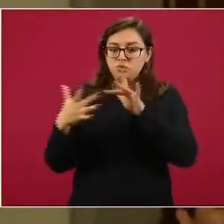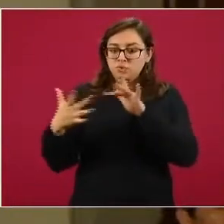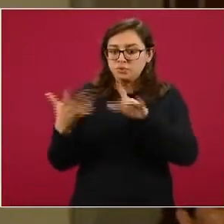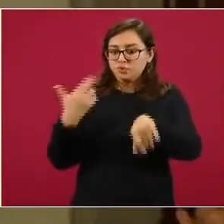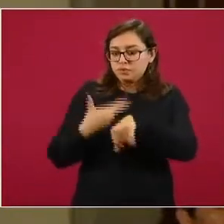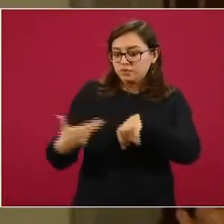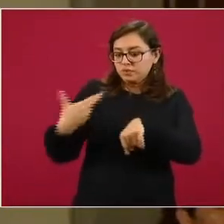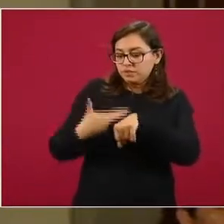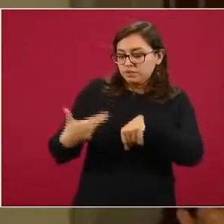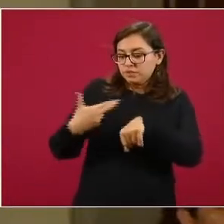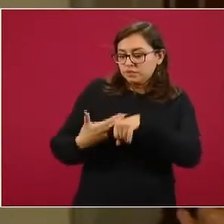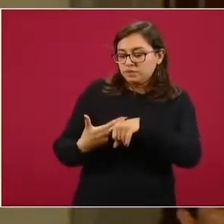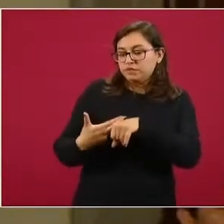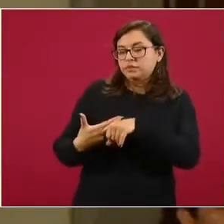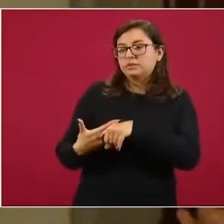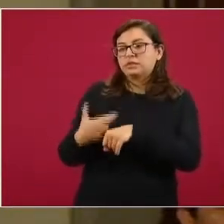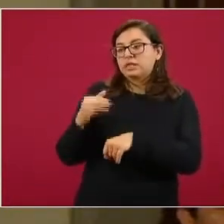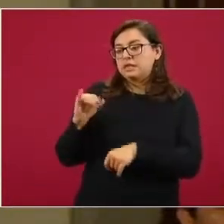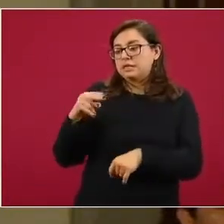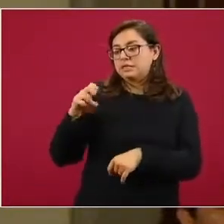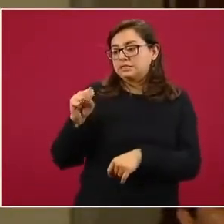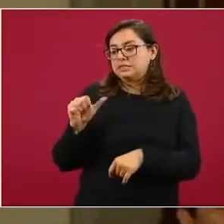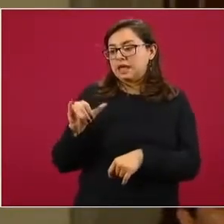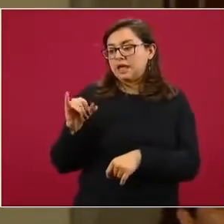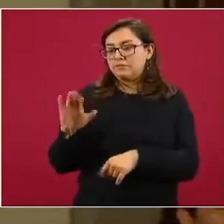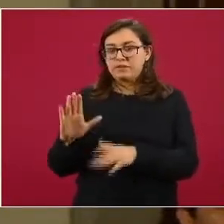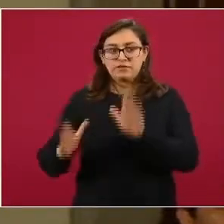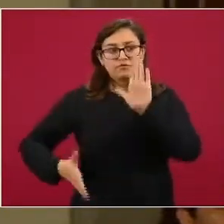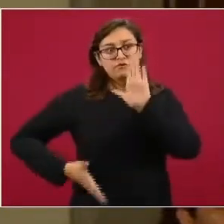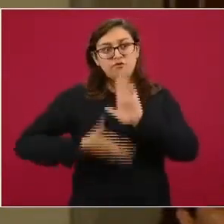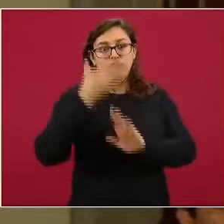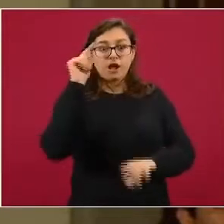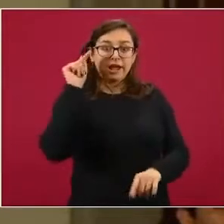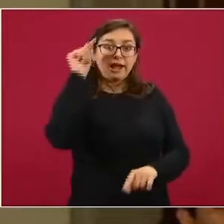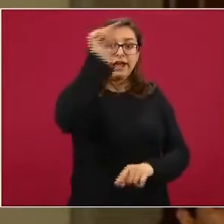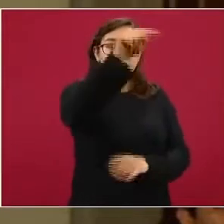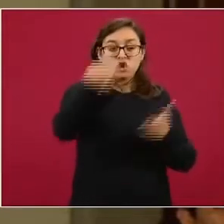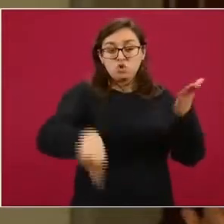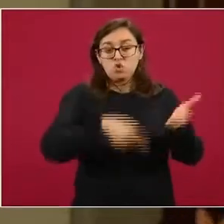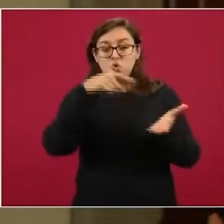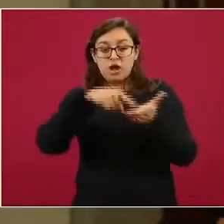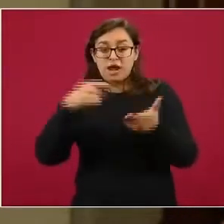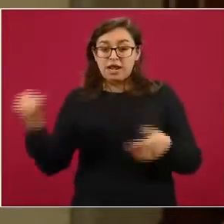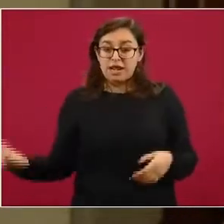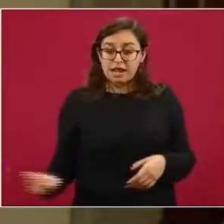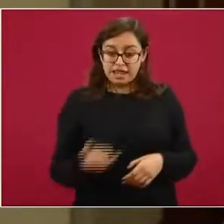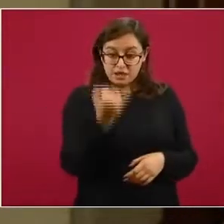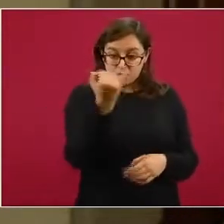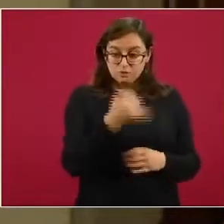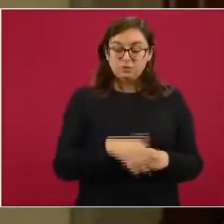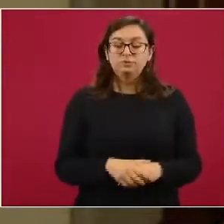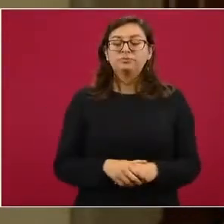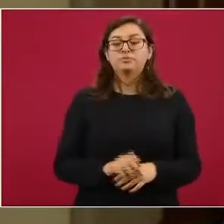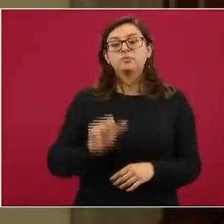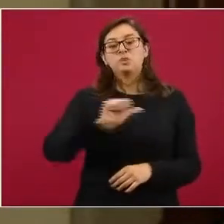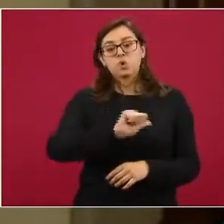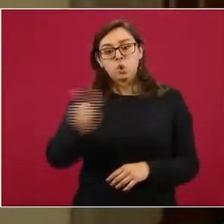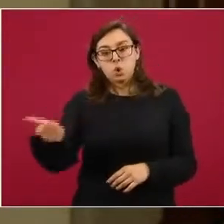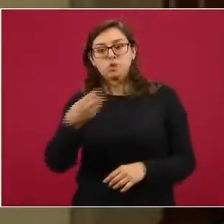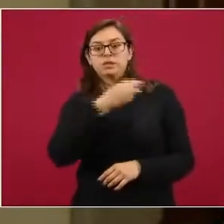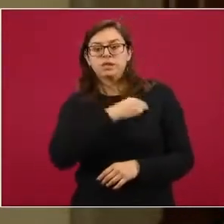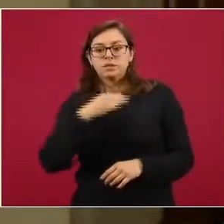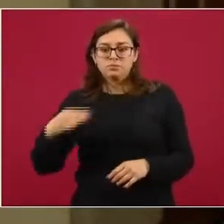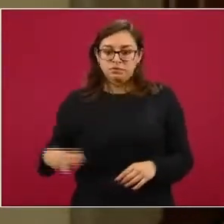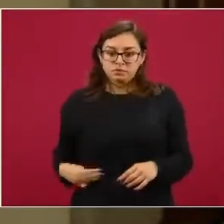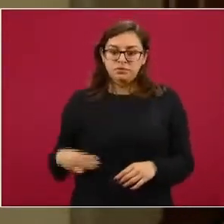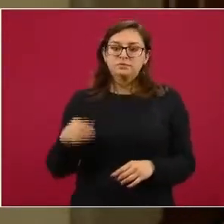partes, que es Sonoyta en particular, en busca de atender la situación ahí. Bueno, me contactaron de otro municipio que está en